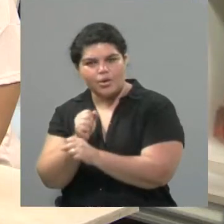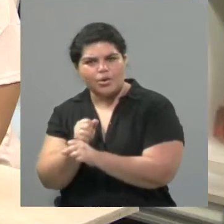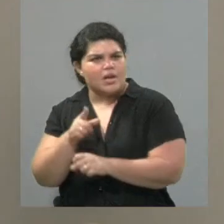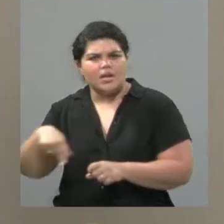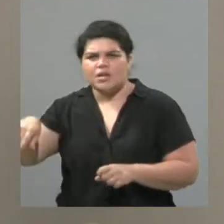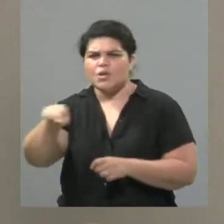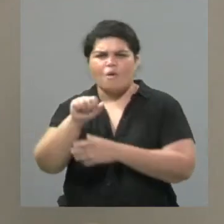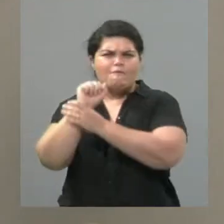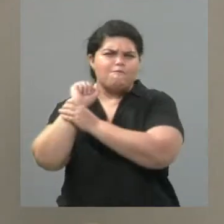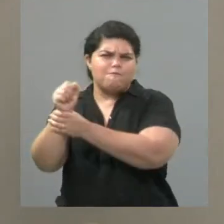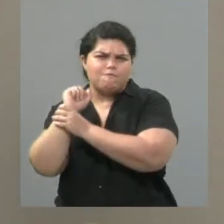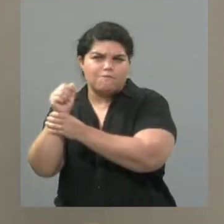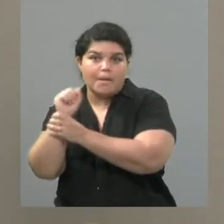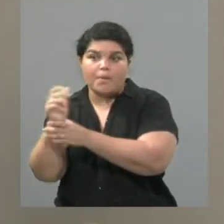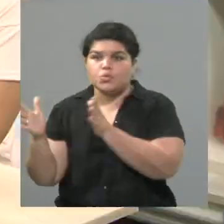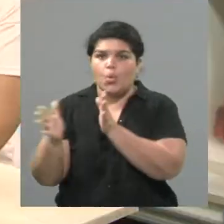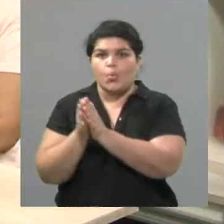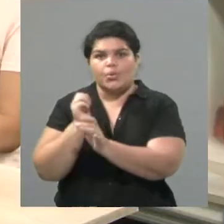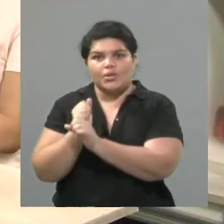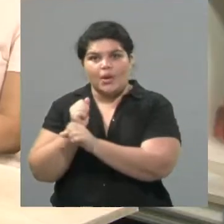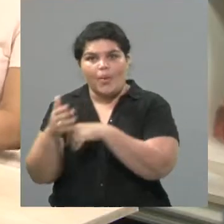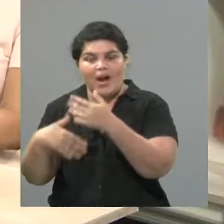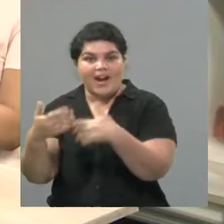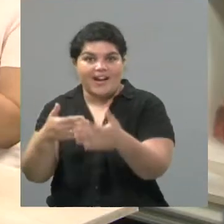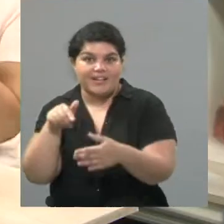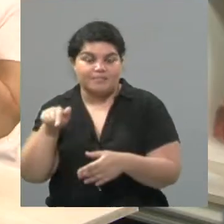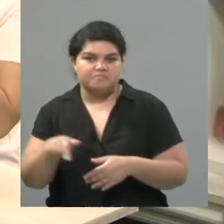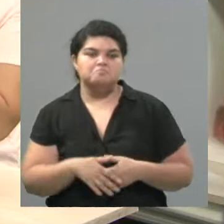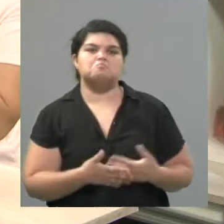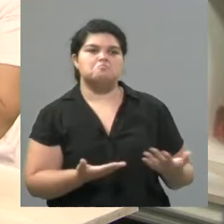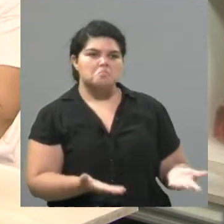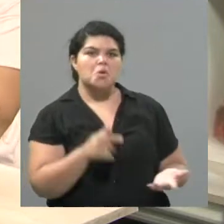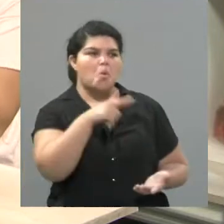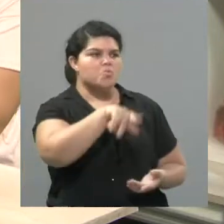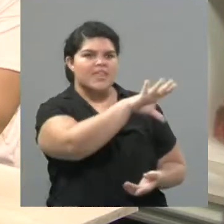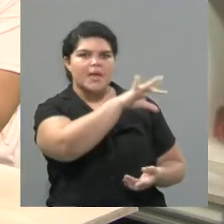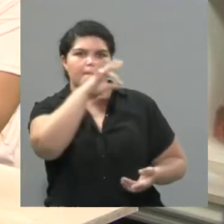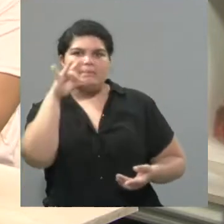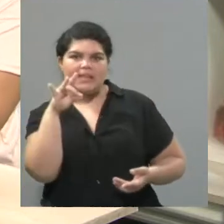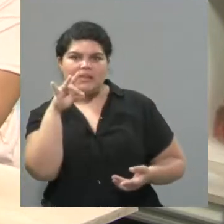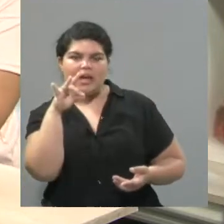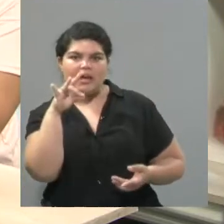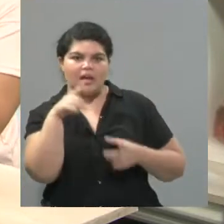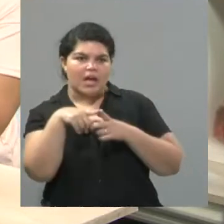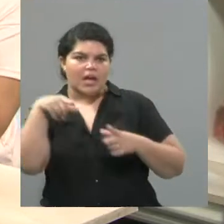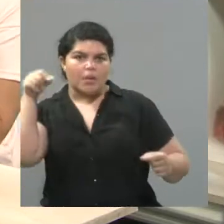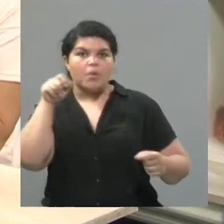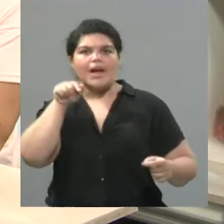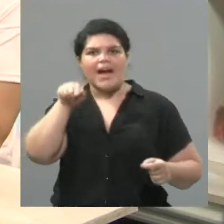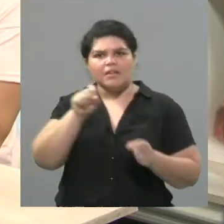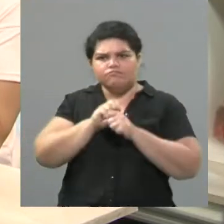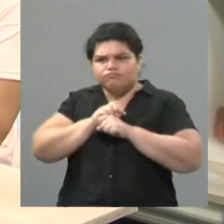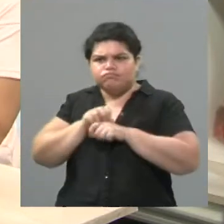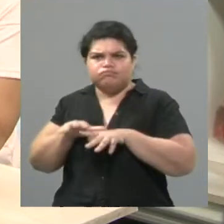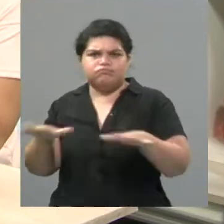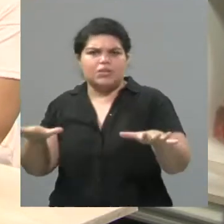maestros del país. Qué lindo eso, ¿no? O sea, fueron invitados y terminaron, digamos, desplegando todo su arte